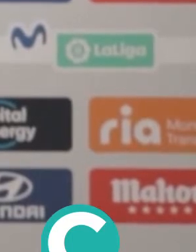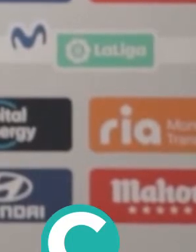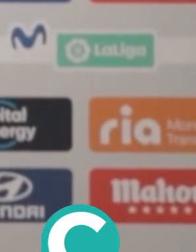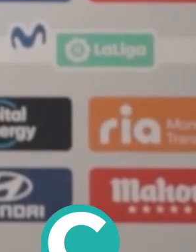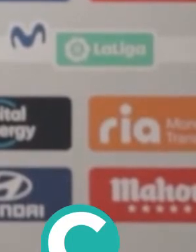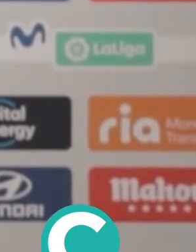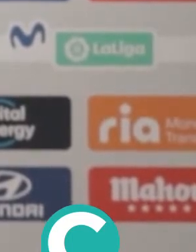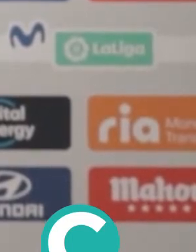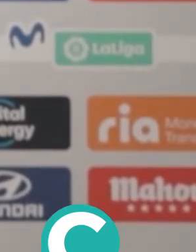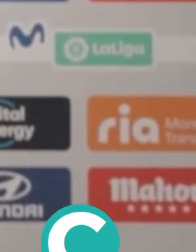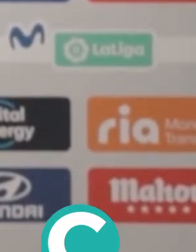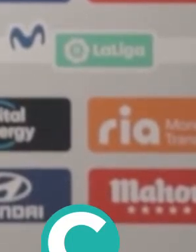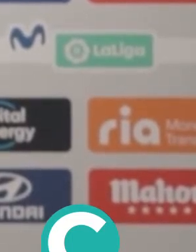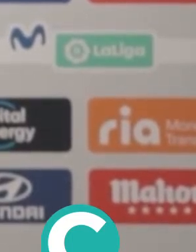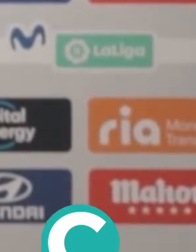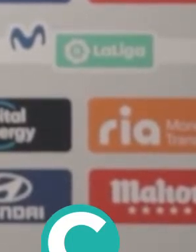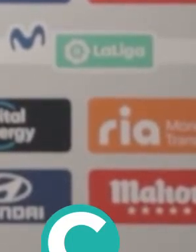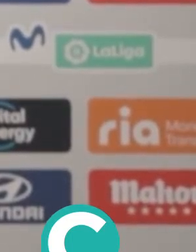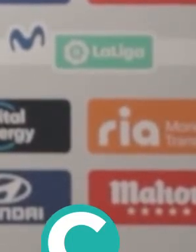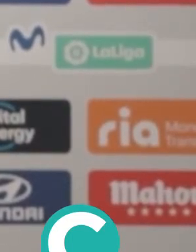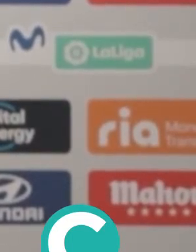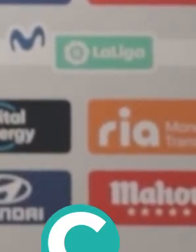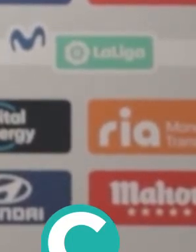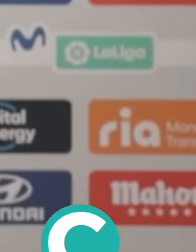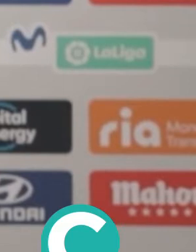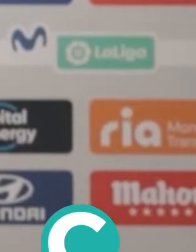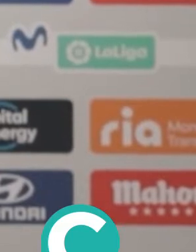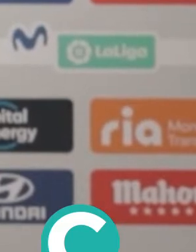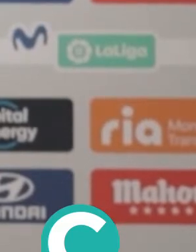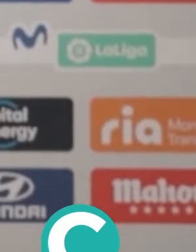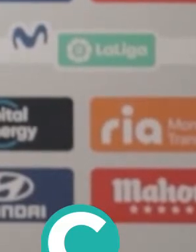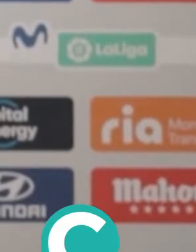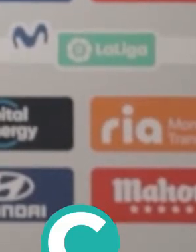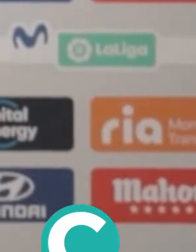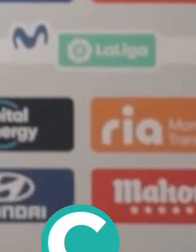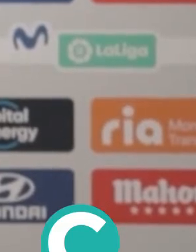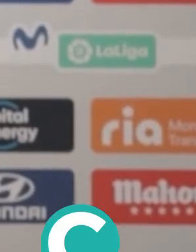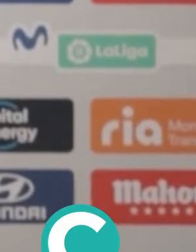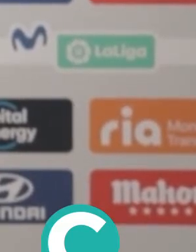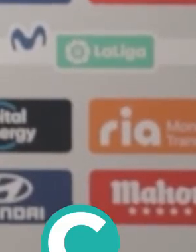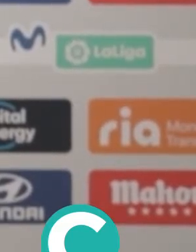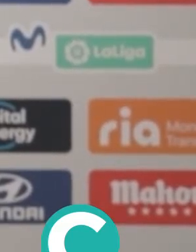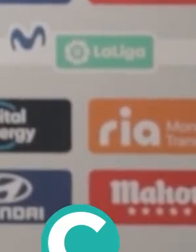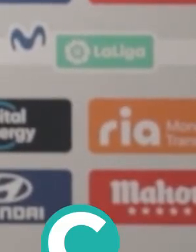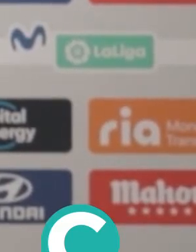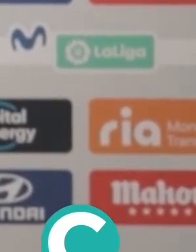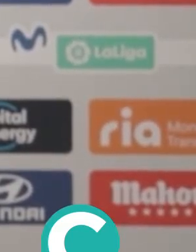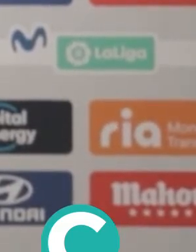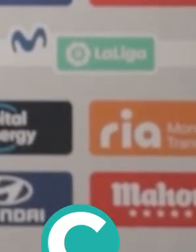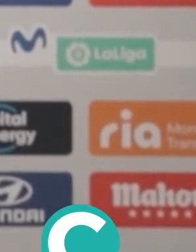Cuando quieres jugar bien, necesitas crear chances y no ganar, y no considerar goles. Y es simple como eso.